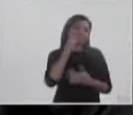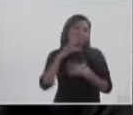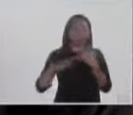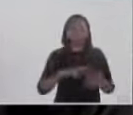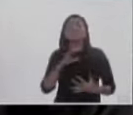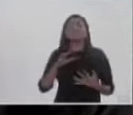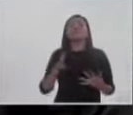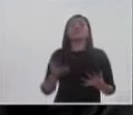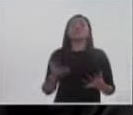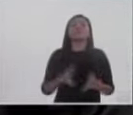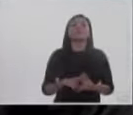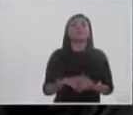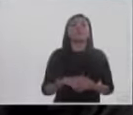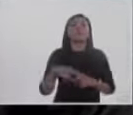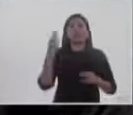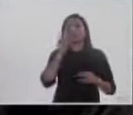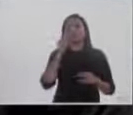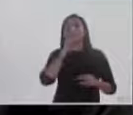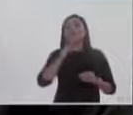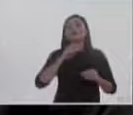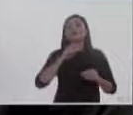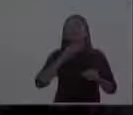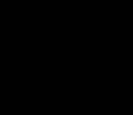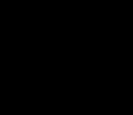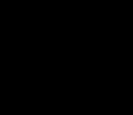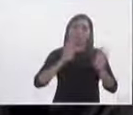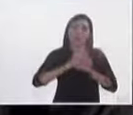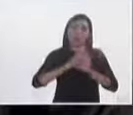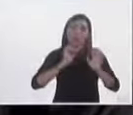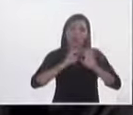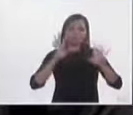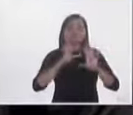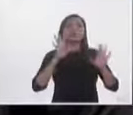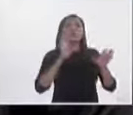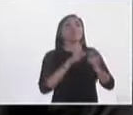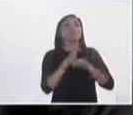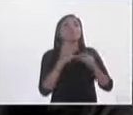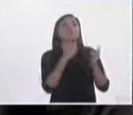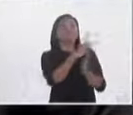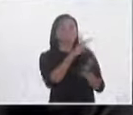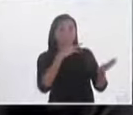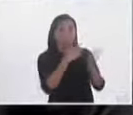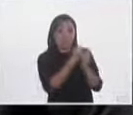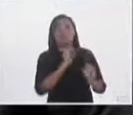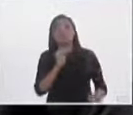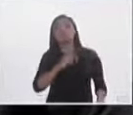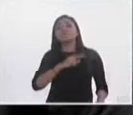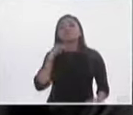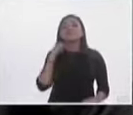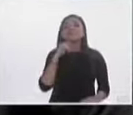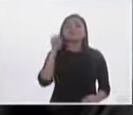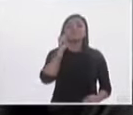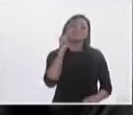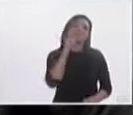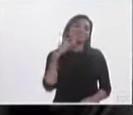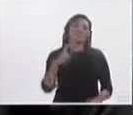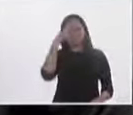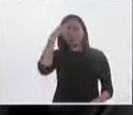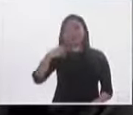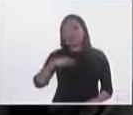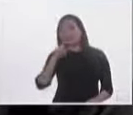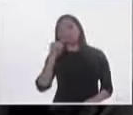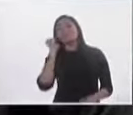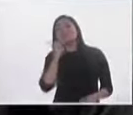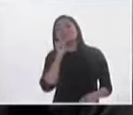defina con claridad y de antemano ganadores y perdedores. En realidad, creo que la fórmula mexicana es interesante